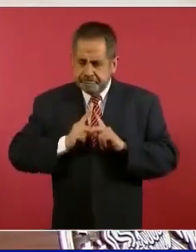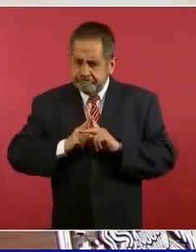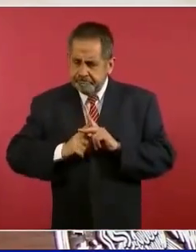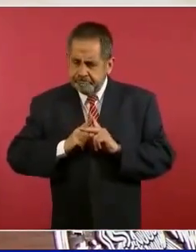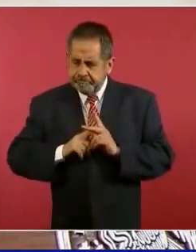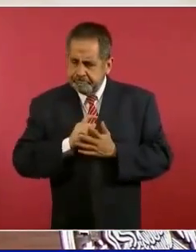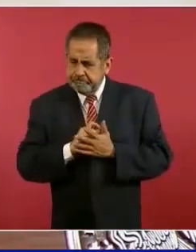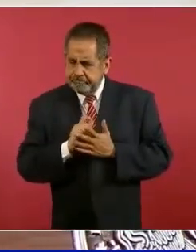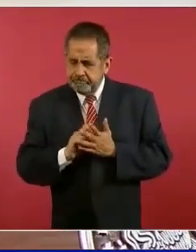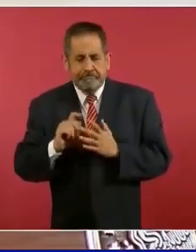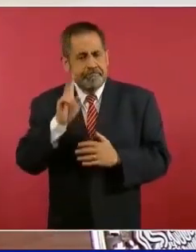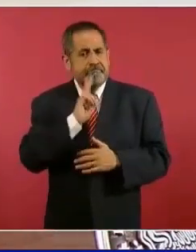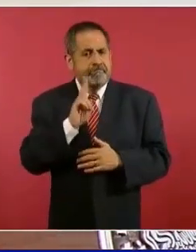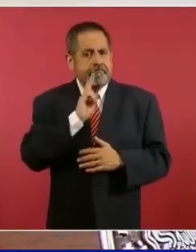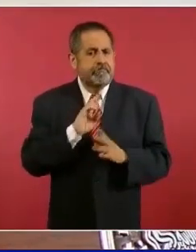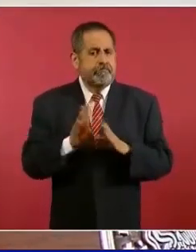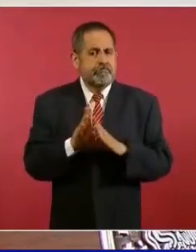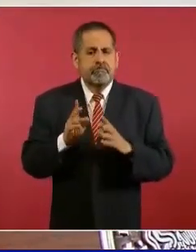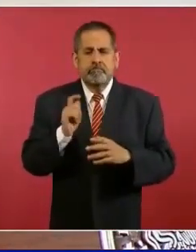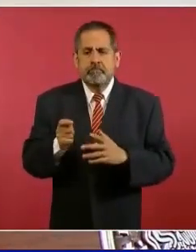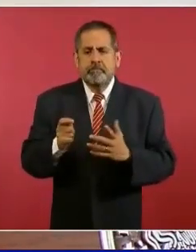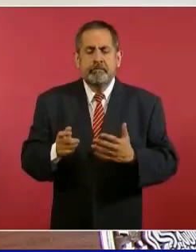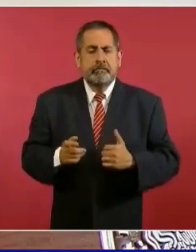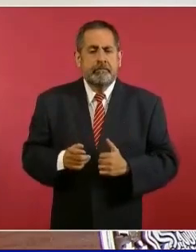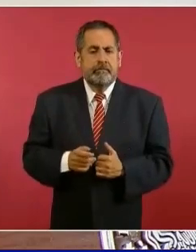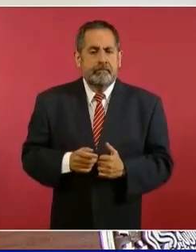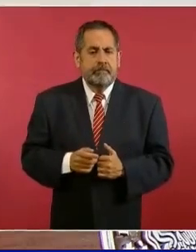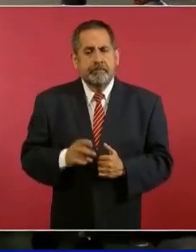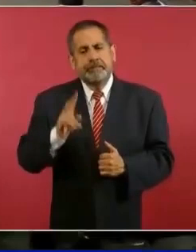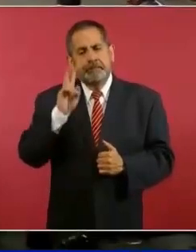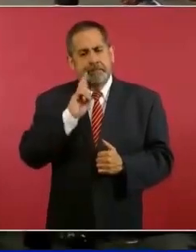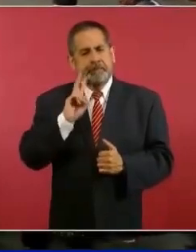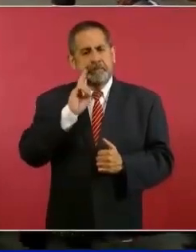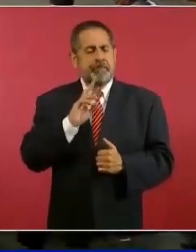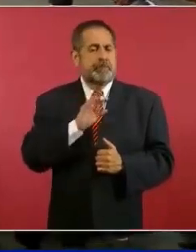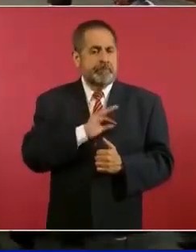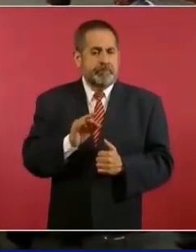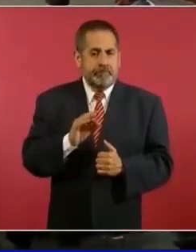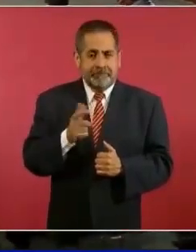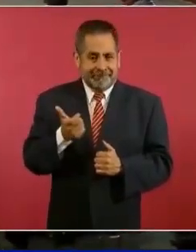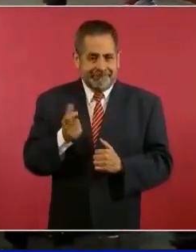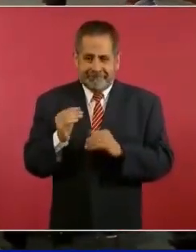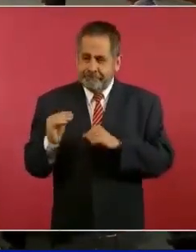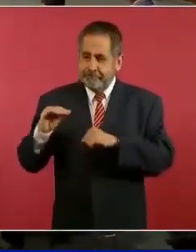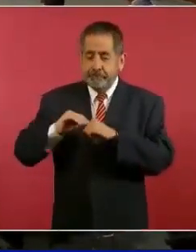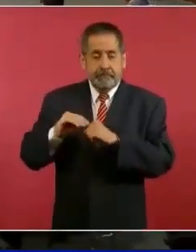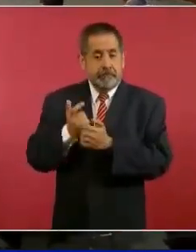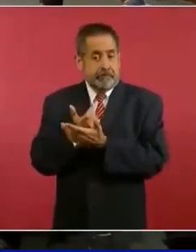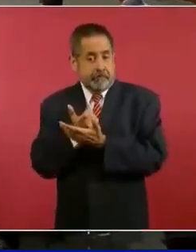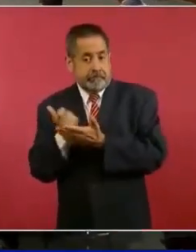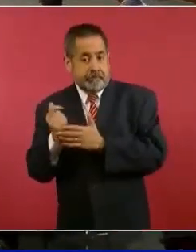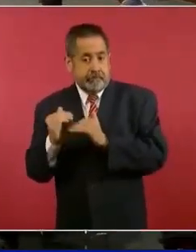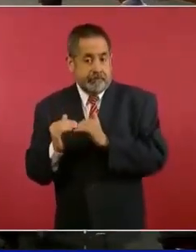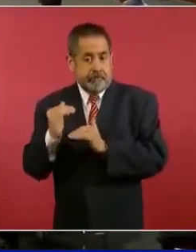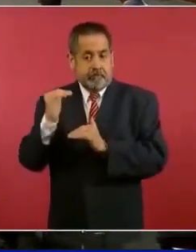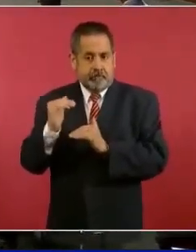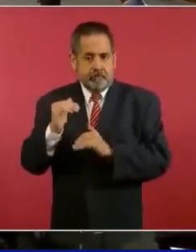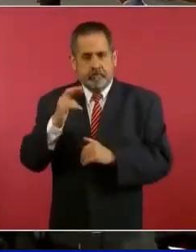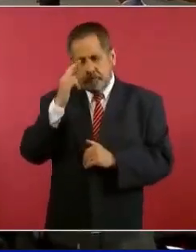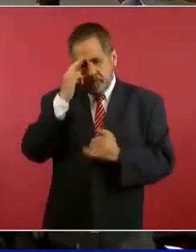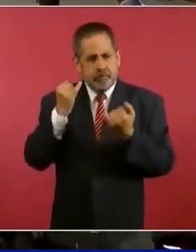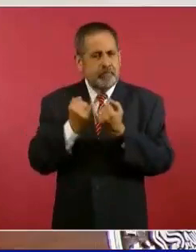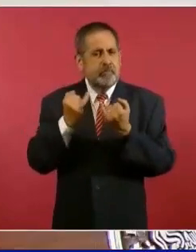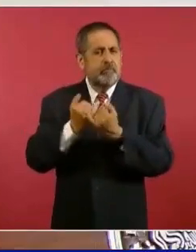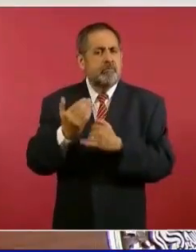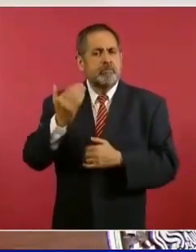corresponde y procurar que el aumento, como lo hemos hecho